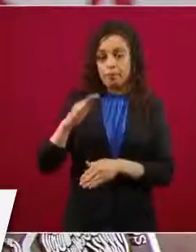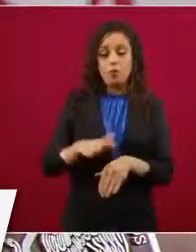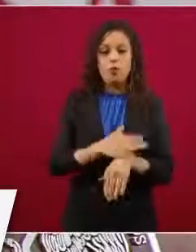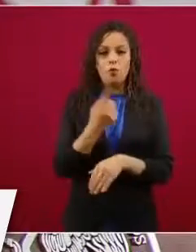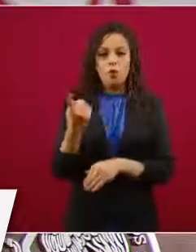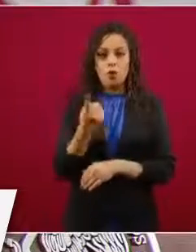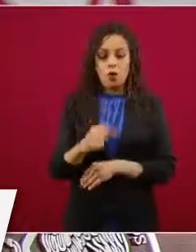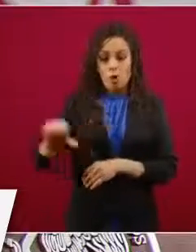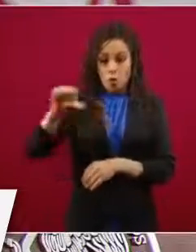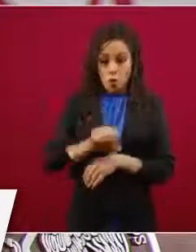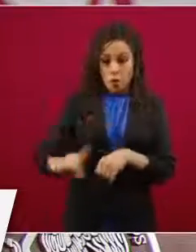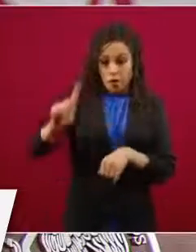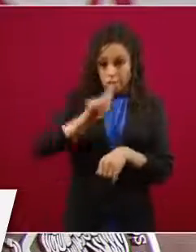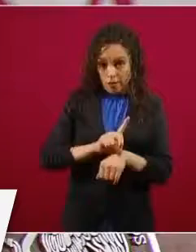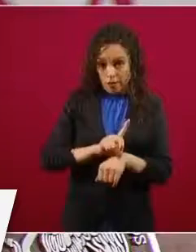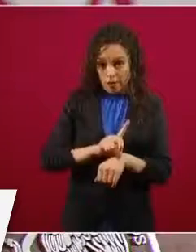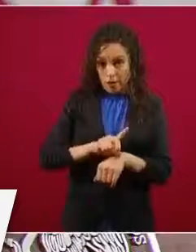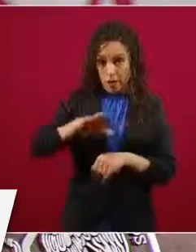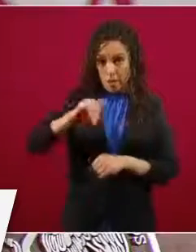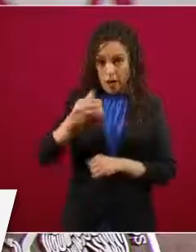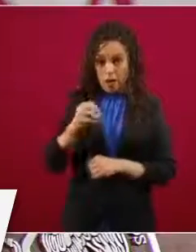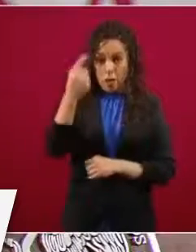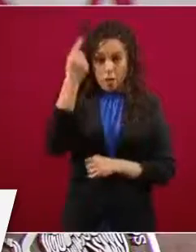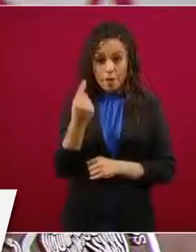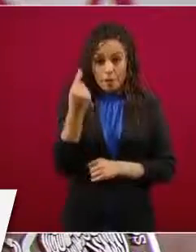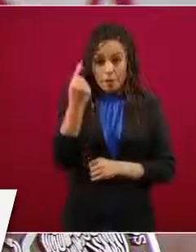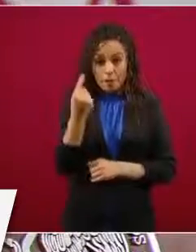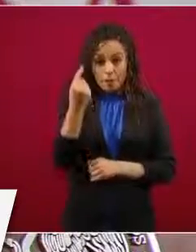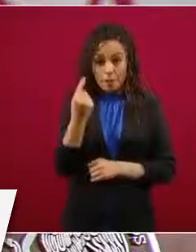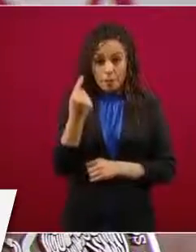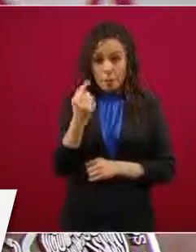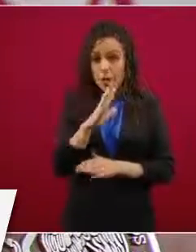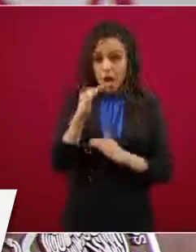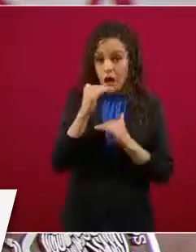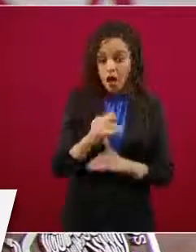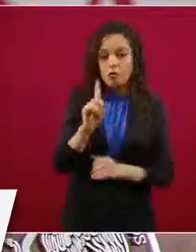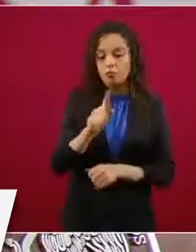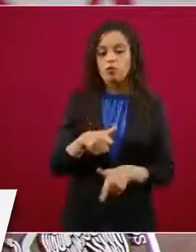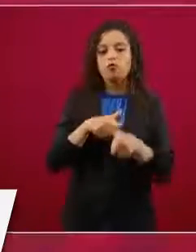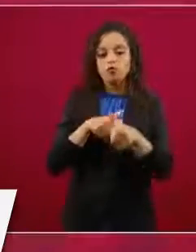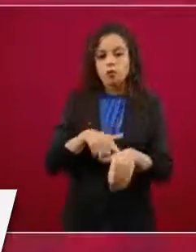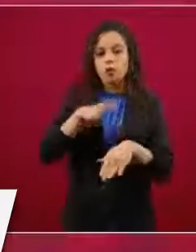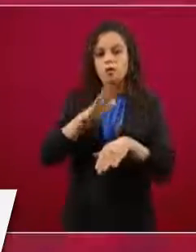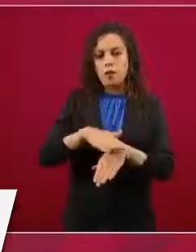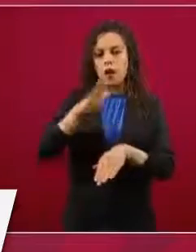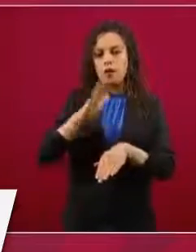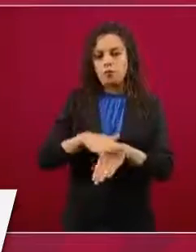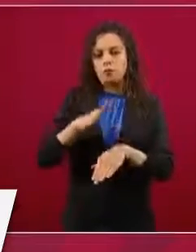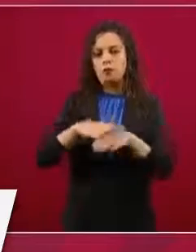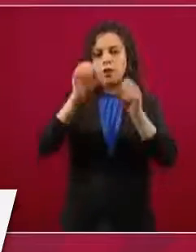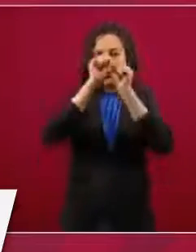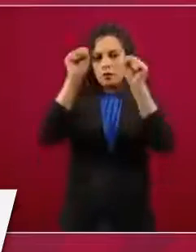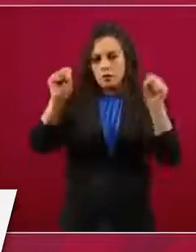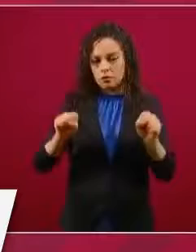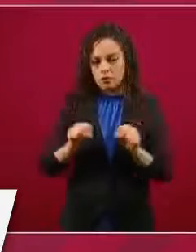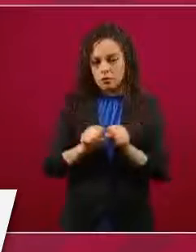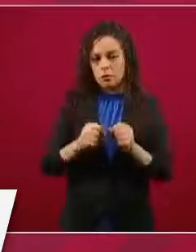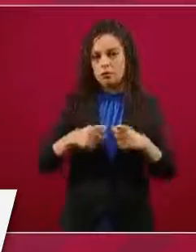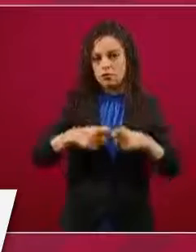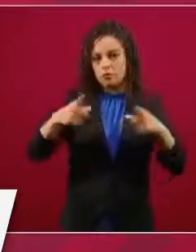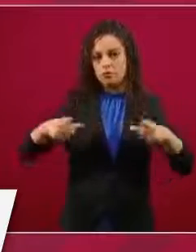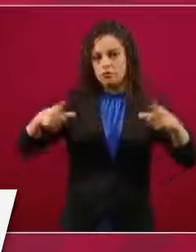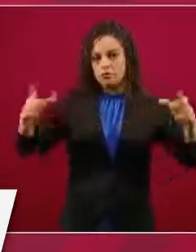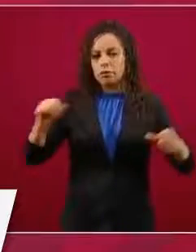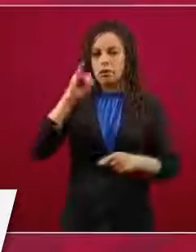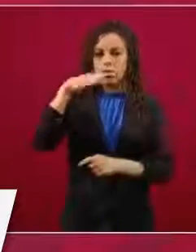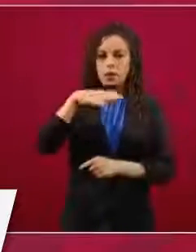hoy